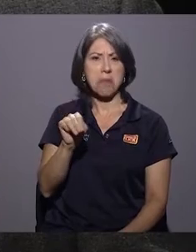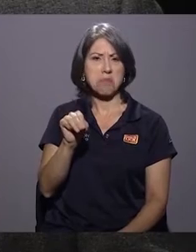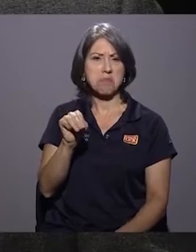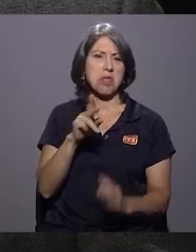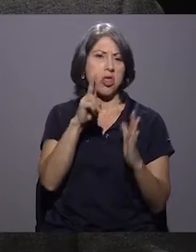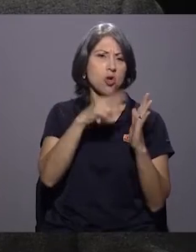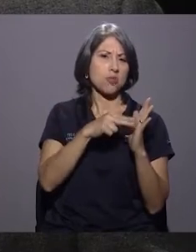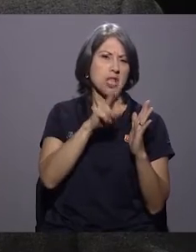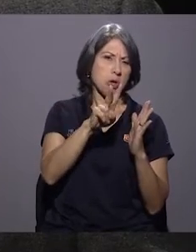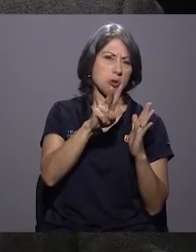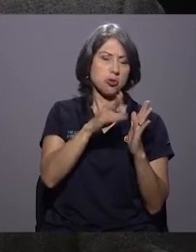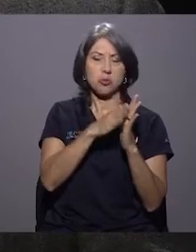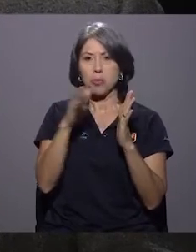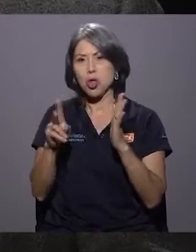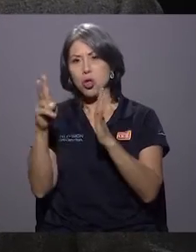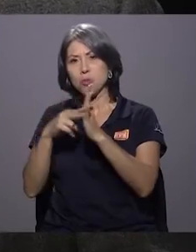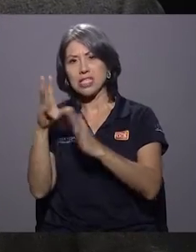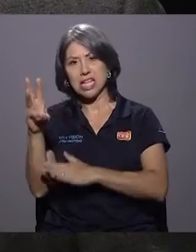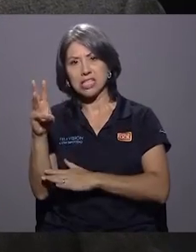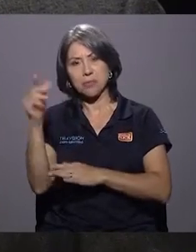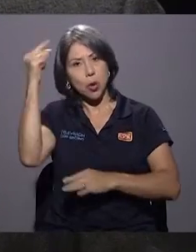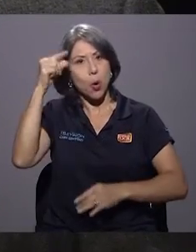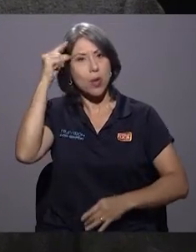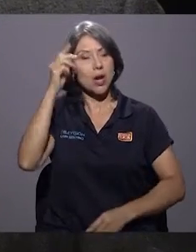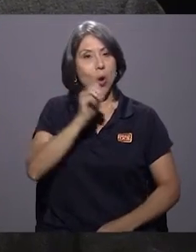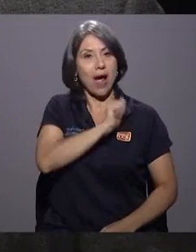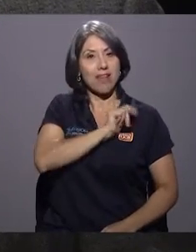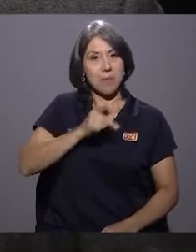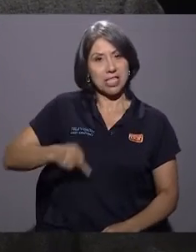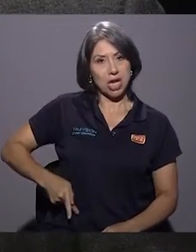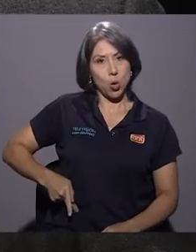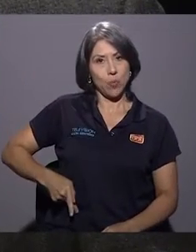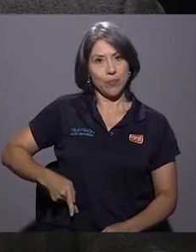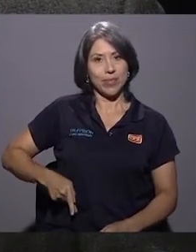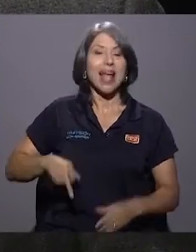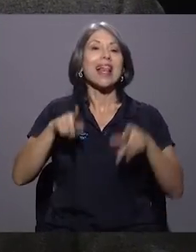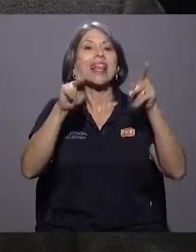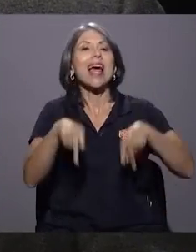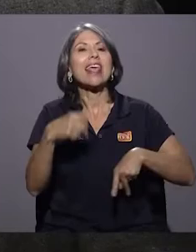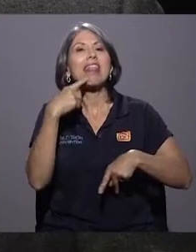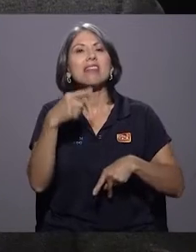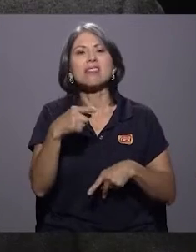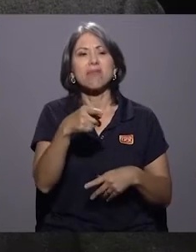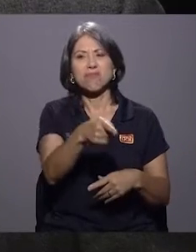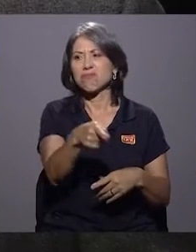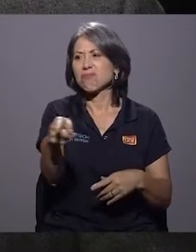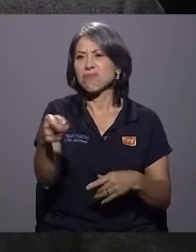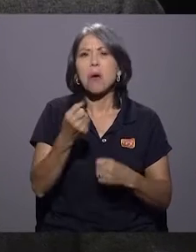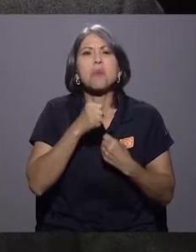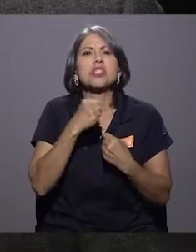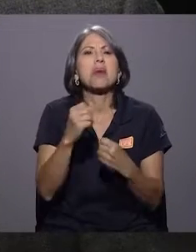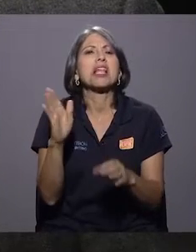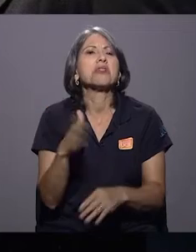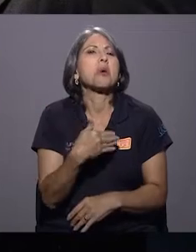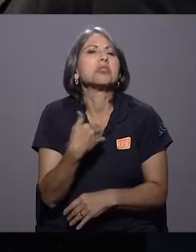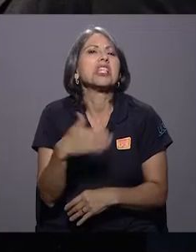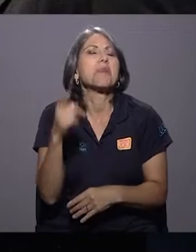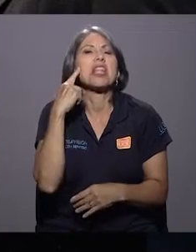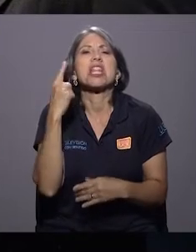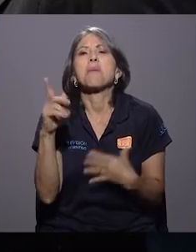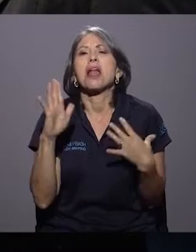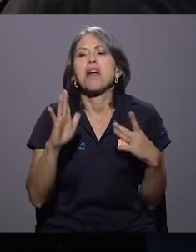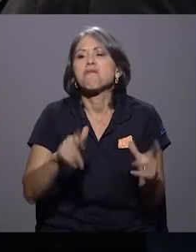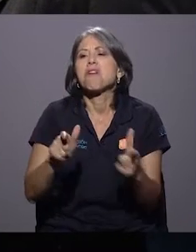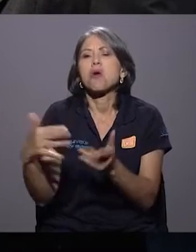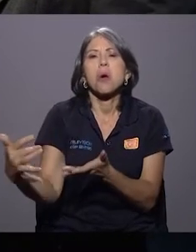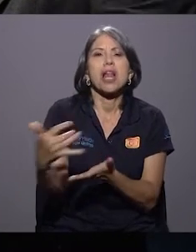2006, en el gobierno de Abel Pacheco, todavía la gente te decía que las municipalidades no servían ni para recoger la basura. Así es. ¿Verdad?